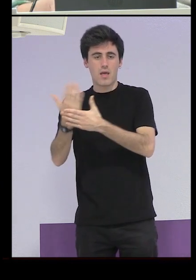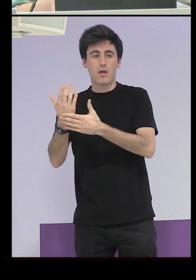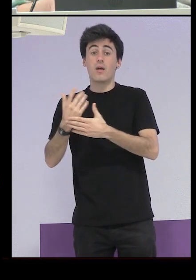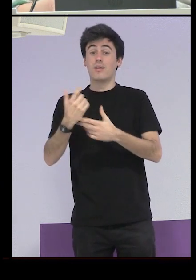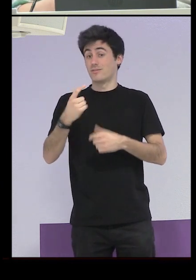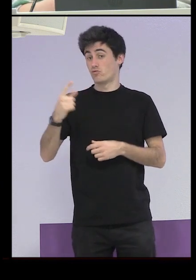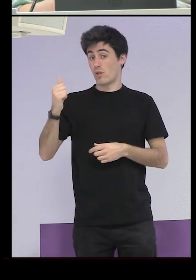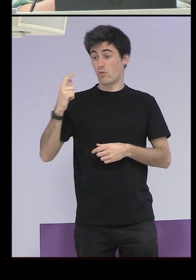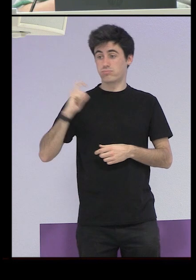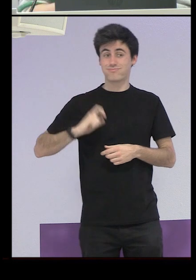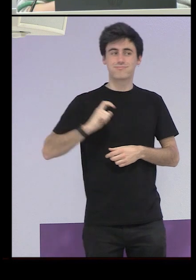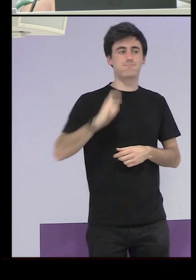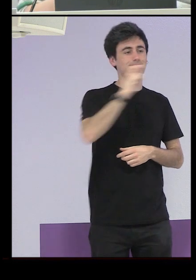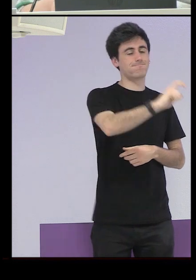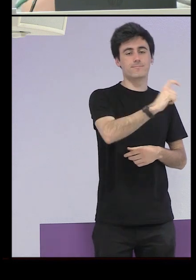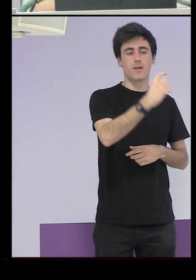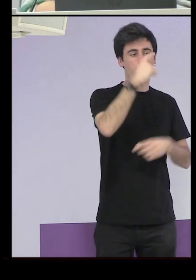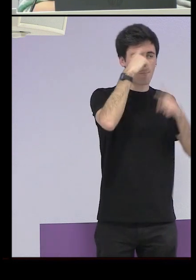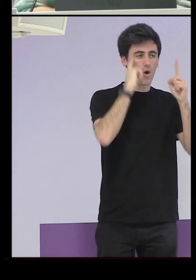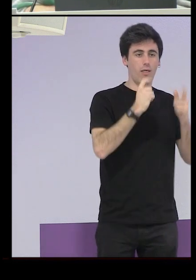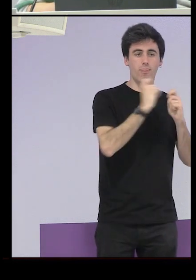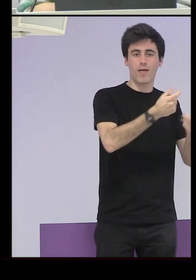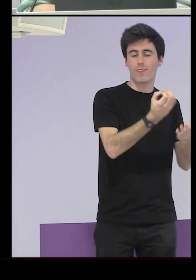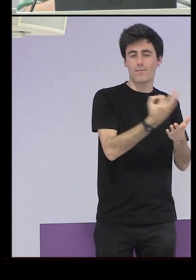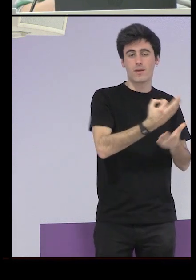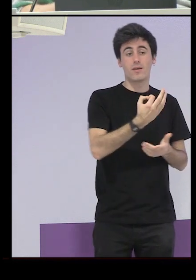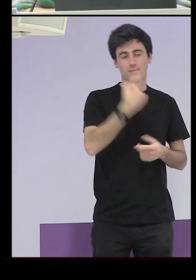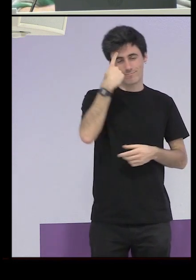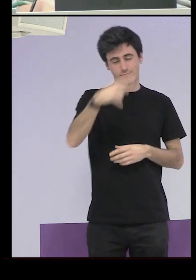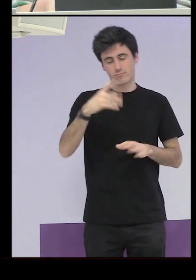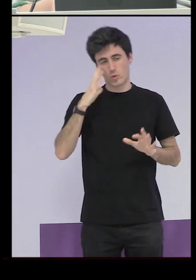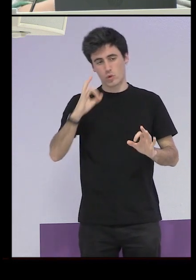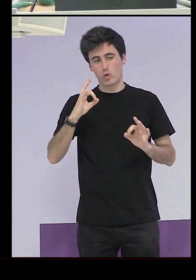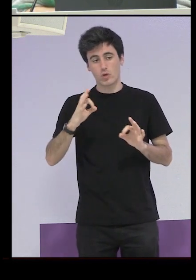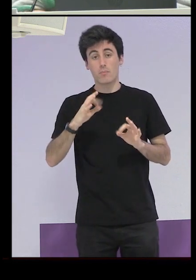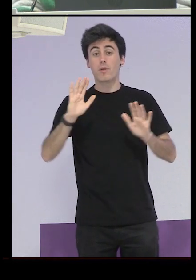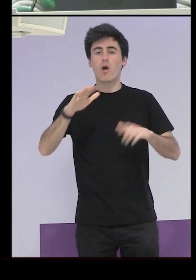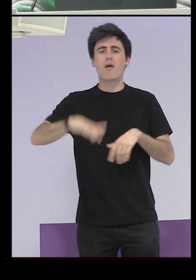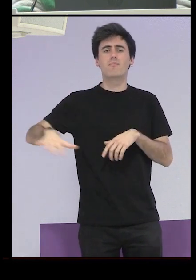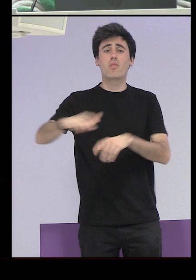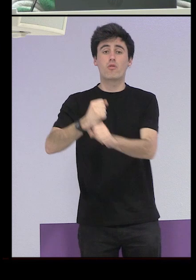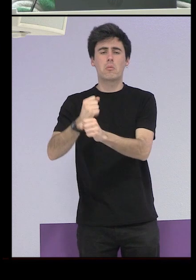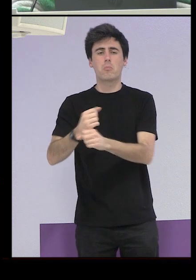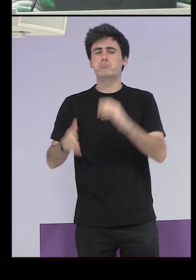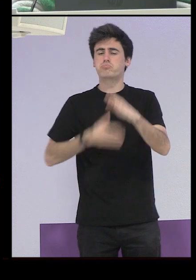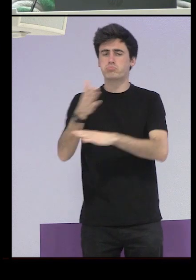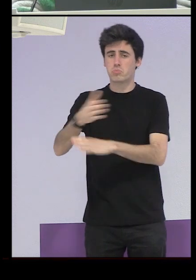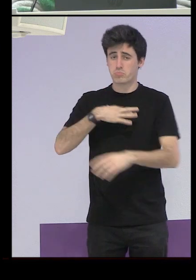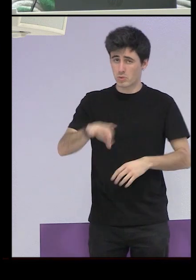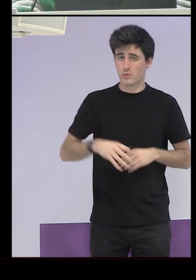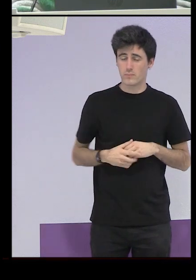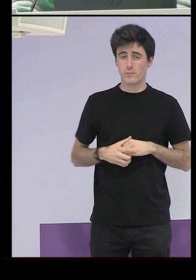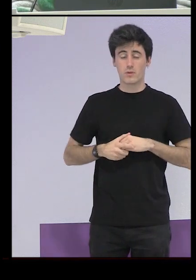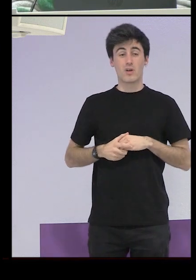ganaba el sueldo todo para las monjas no vaya a ser pero ella sí que tenía ese espacio en el que podía ir al trabajo y se acuerda no